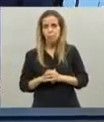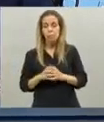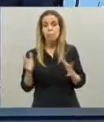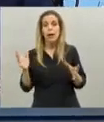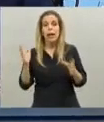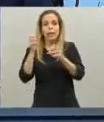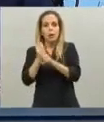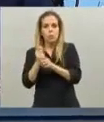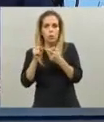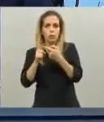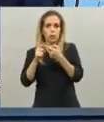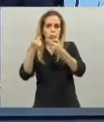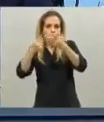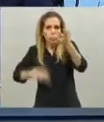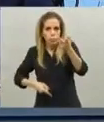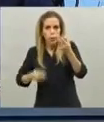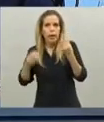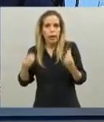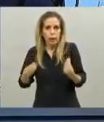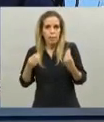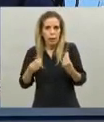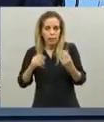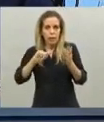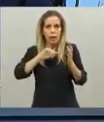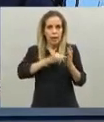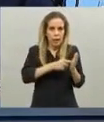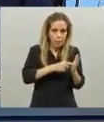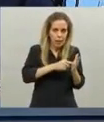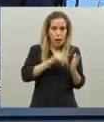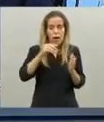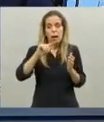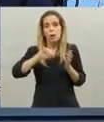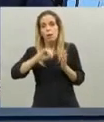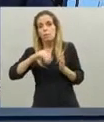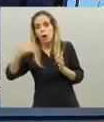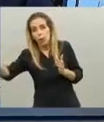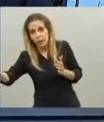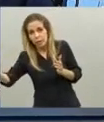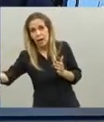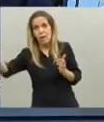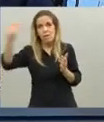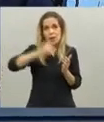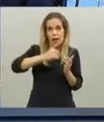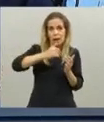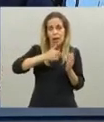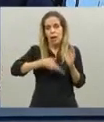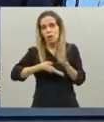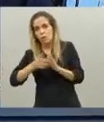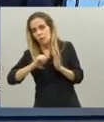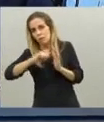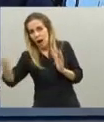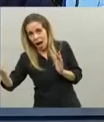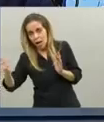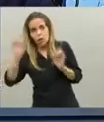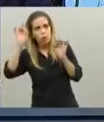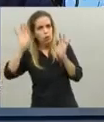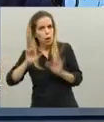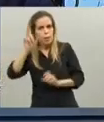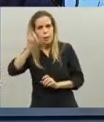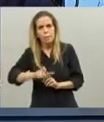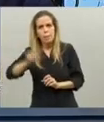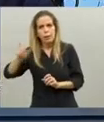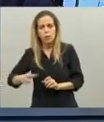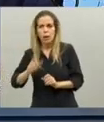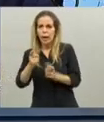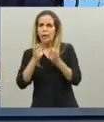transporte interjurisdiccional solo esenciales solo trabajadores y actividades esenciales vamos